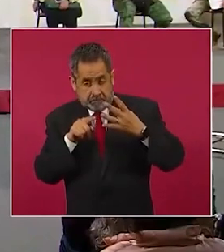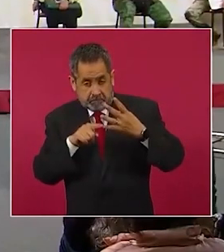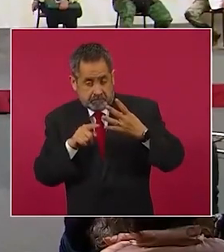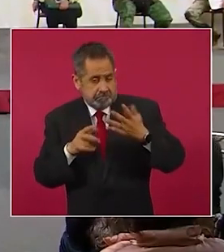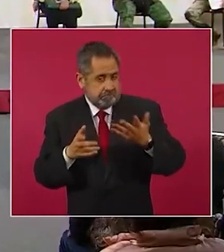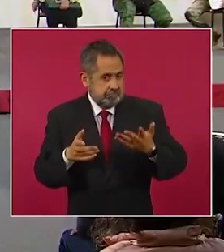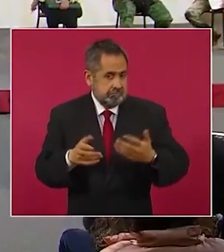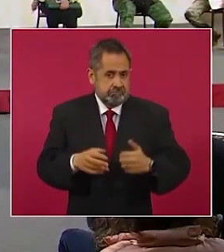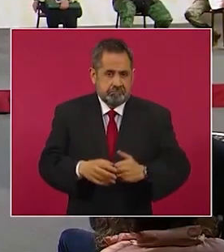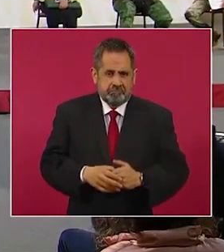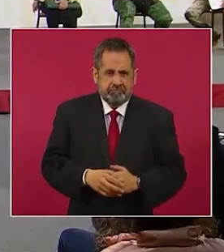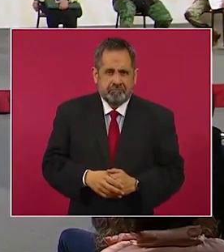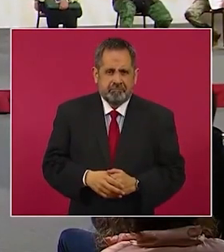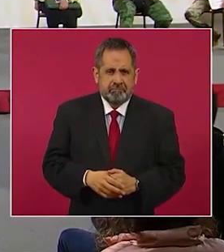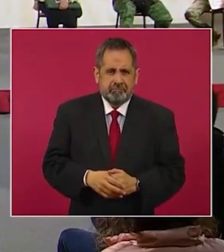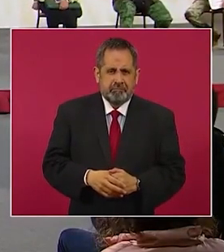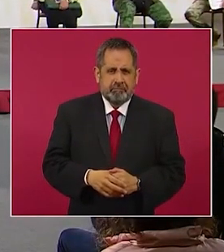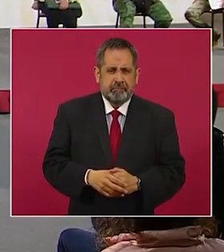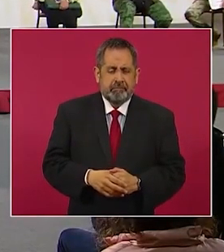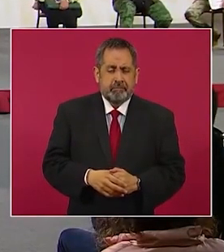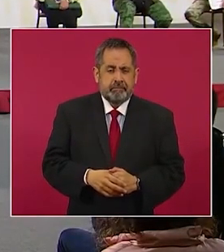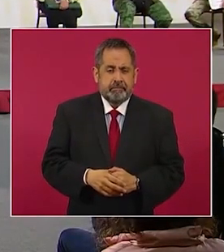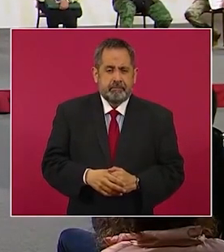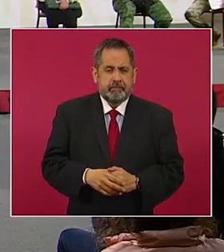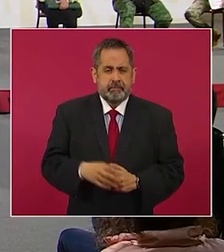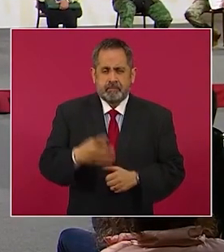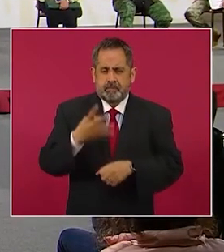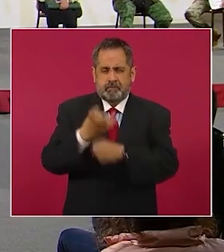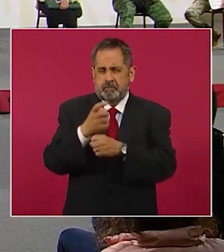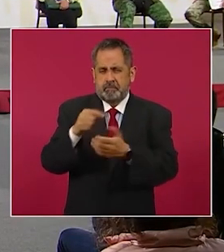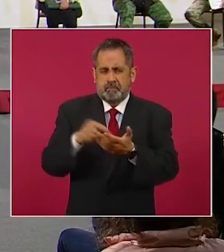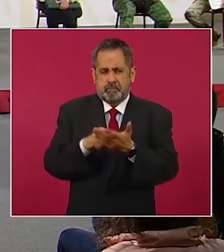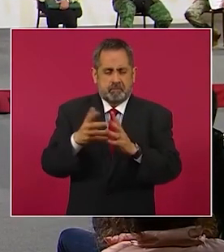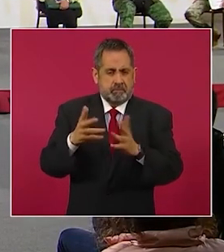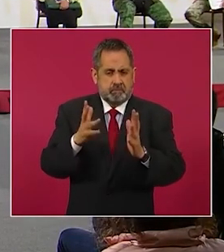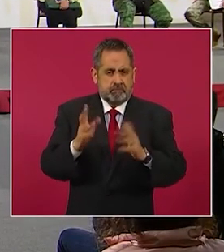como cuarto lugar.